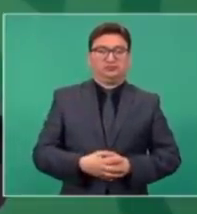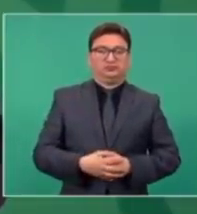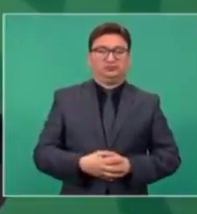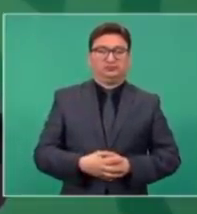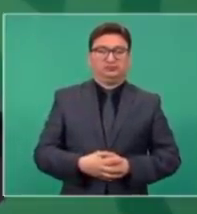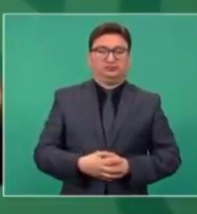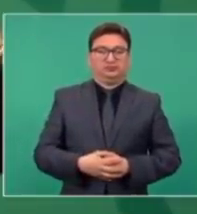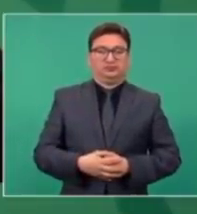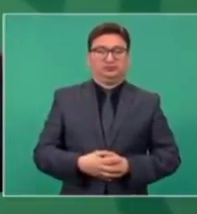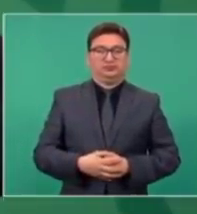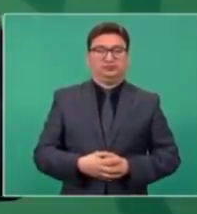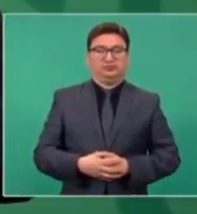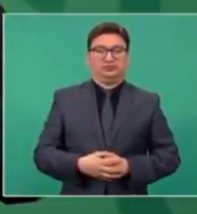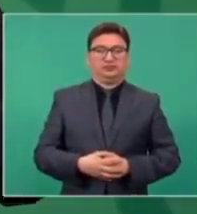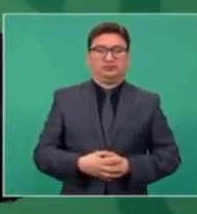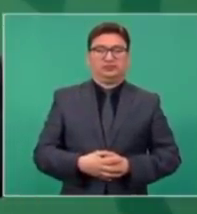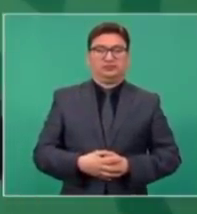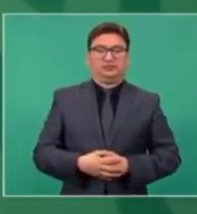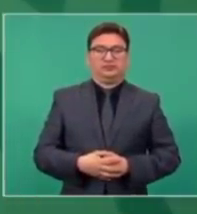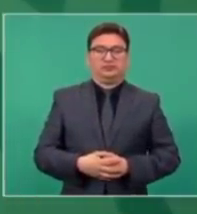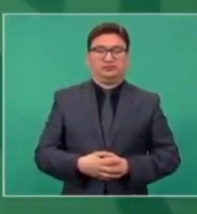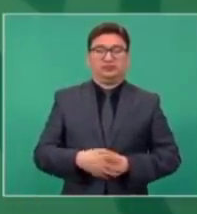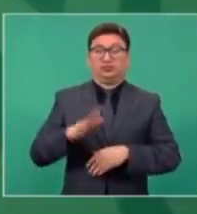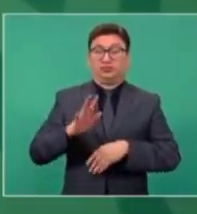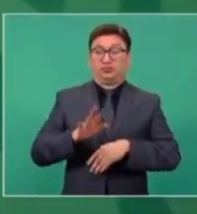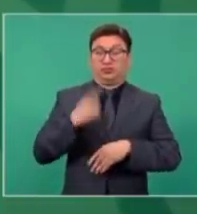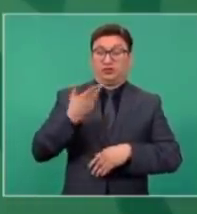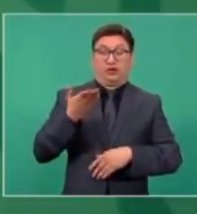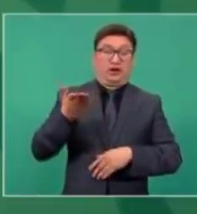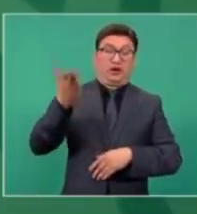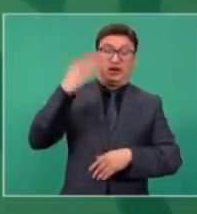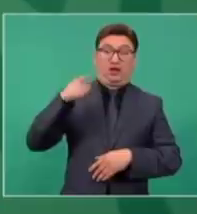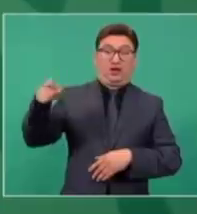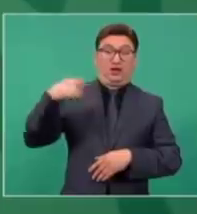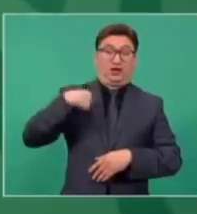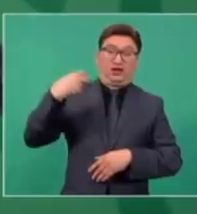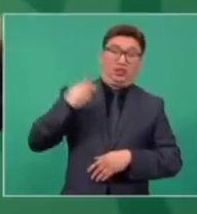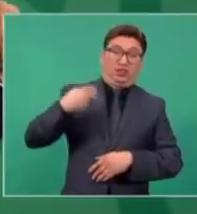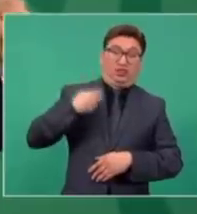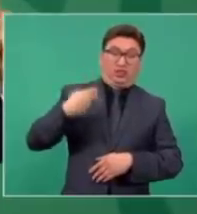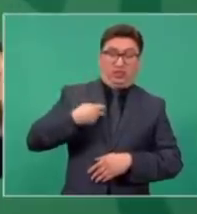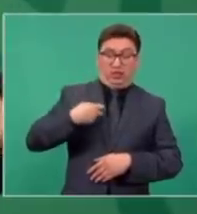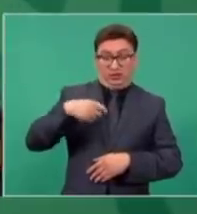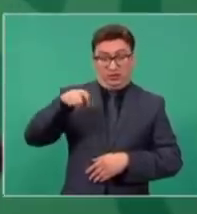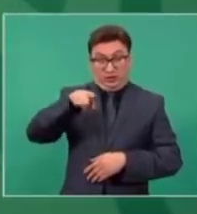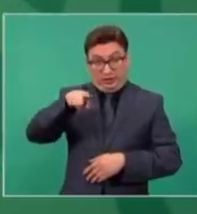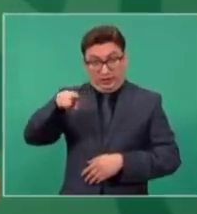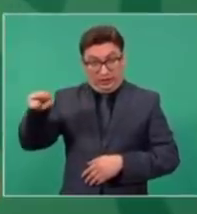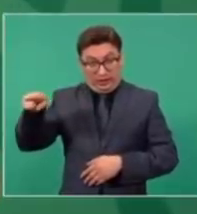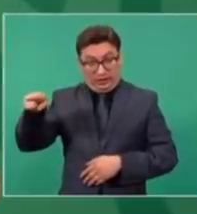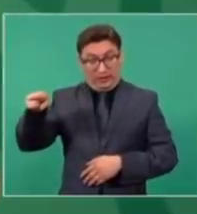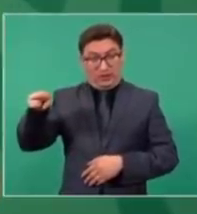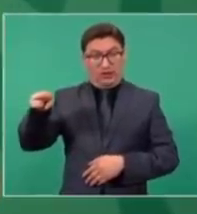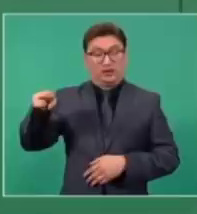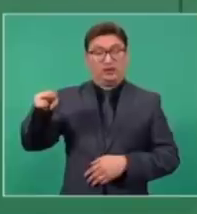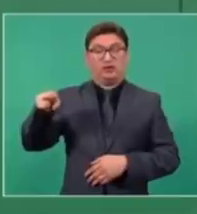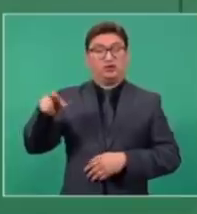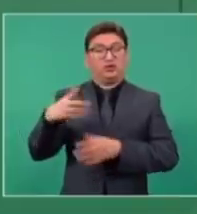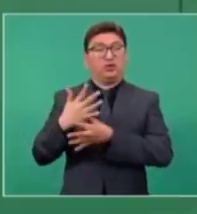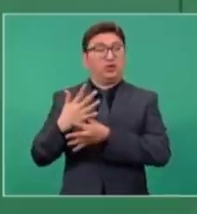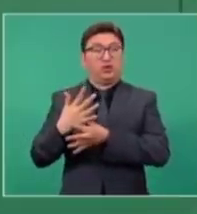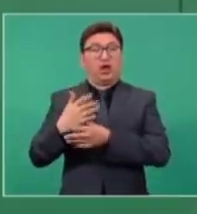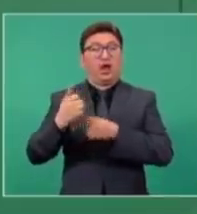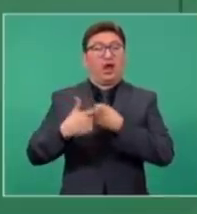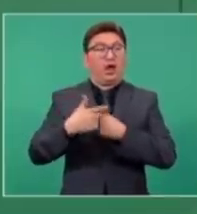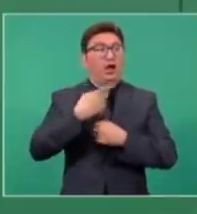Por cuando a mí me juzgaron, ninguno de esos dijo nada.